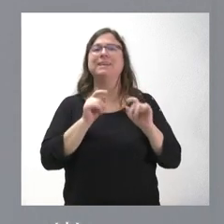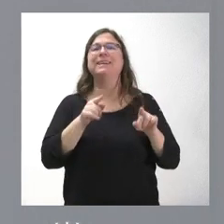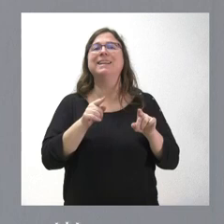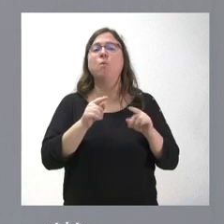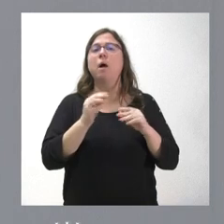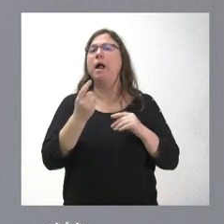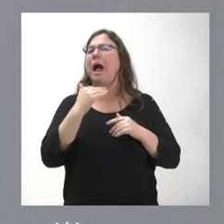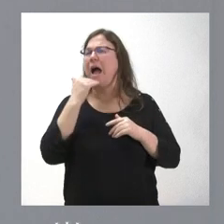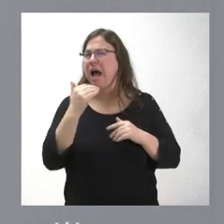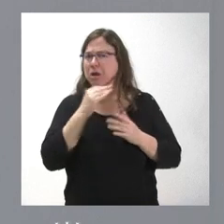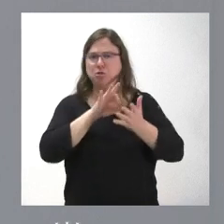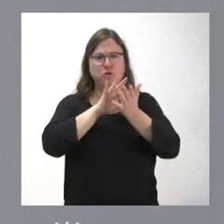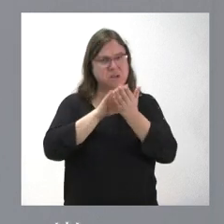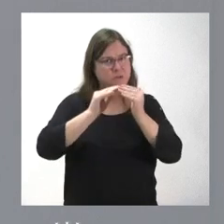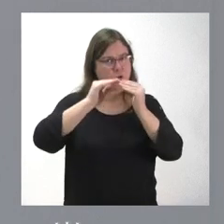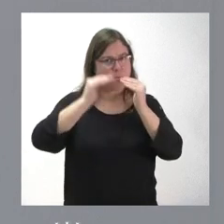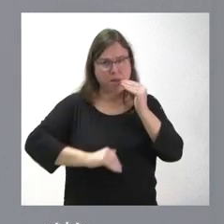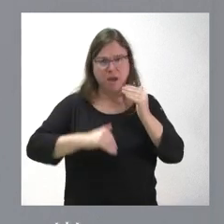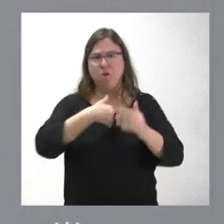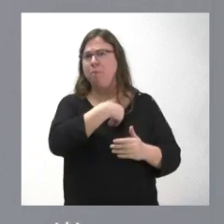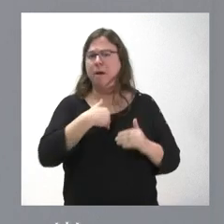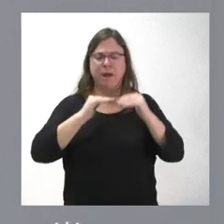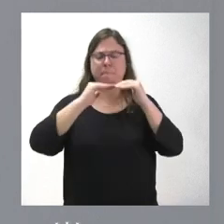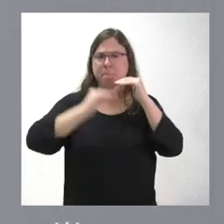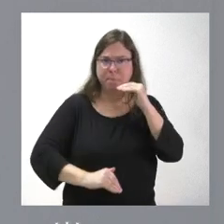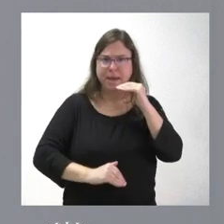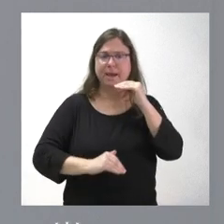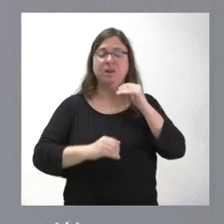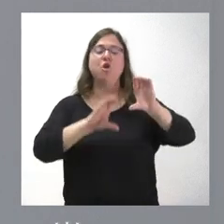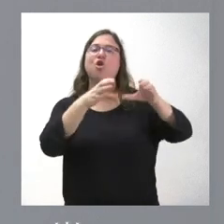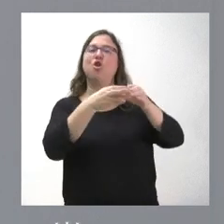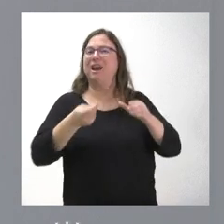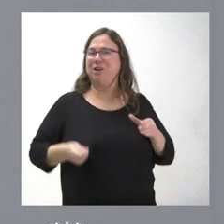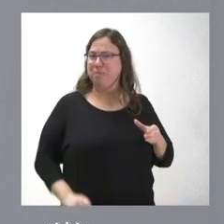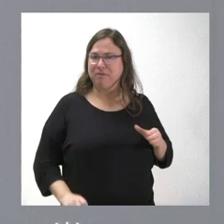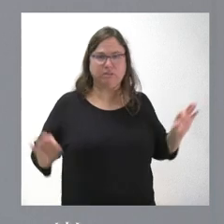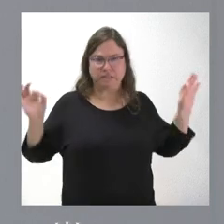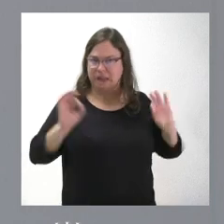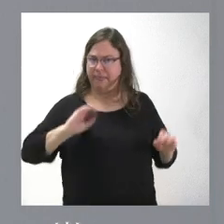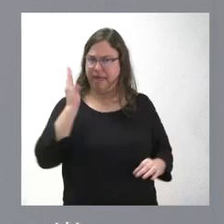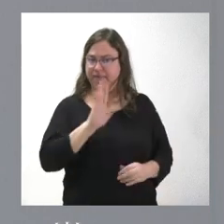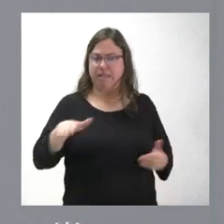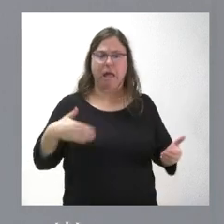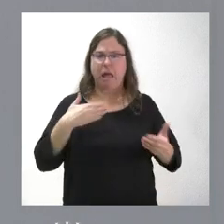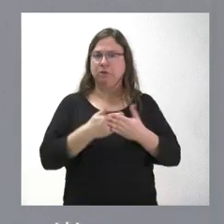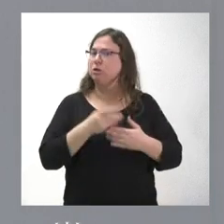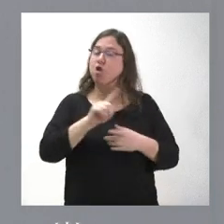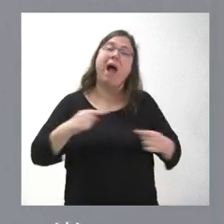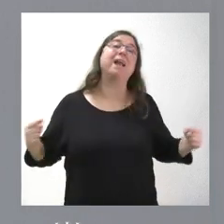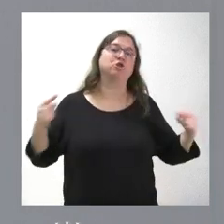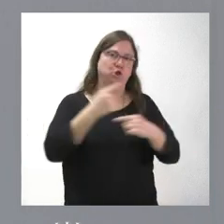merma de ningún servicio ni de ningún papel de ningún colegio profesional en la actividad que venían realizando hasta ahora. Al contrario,